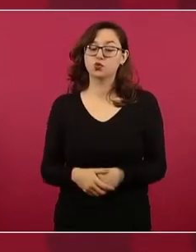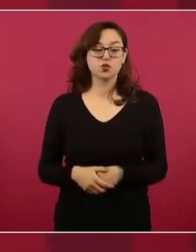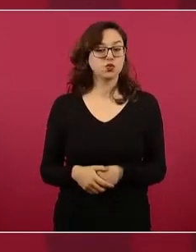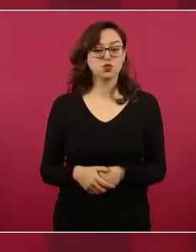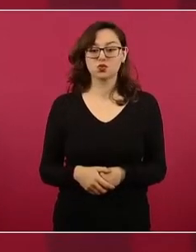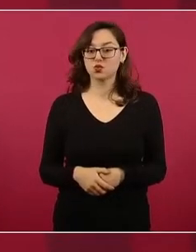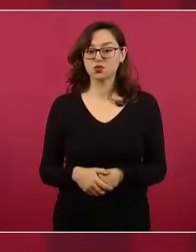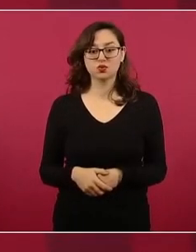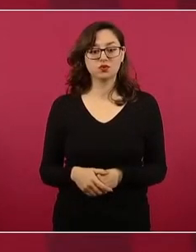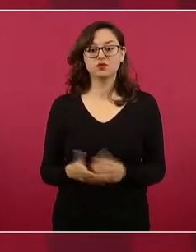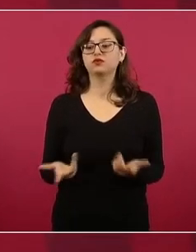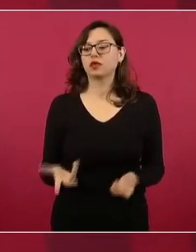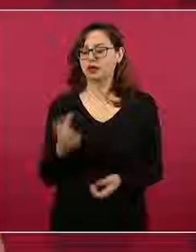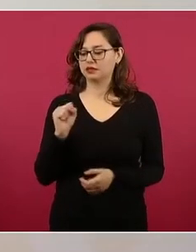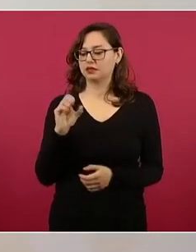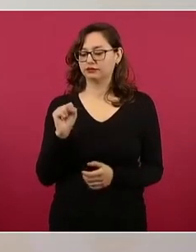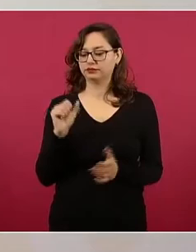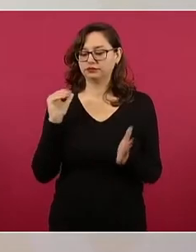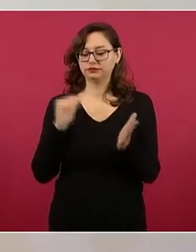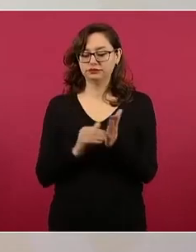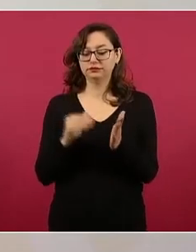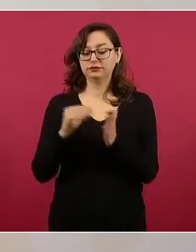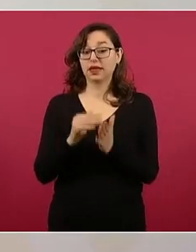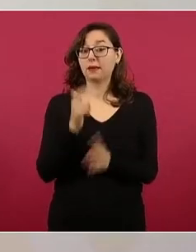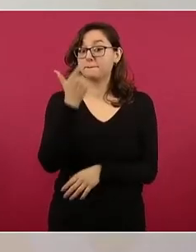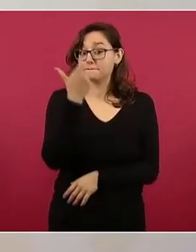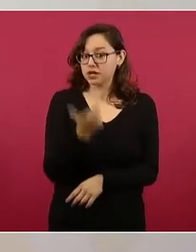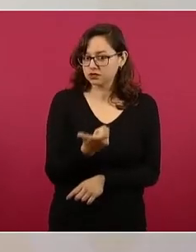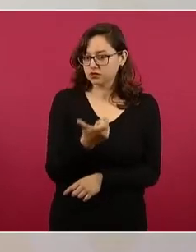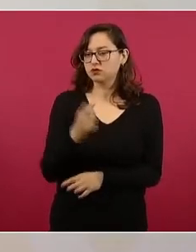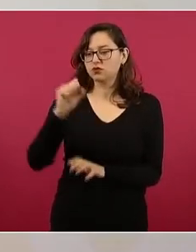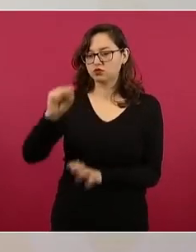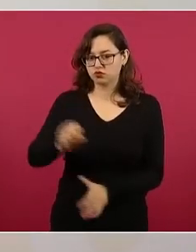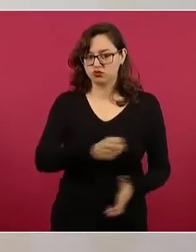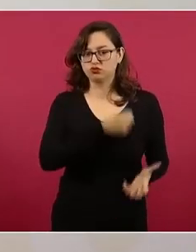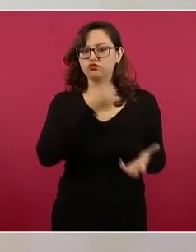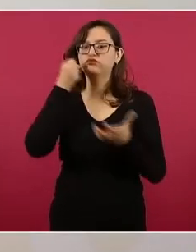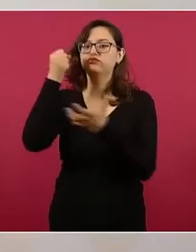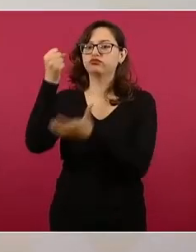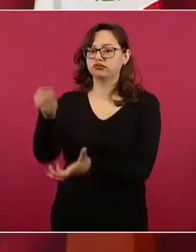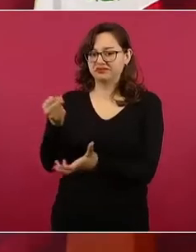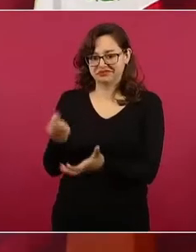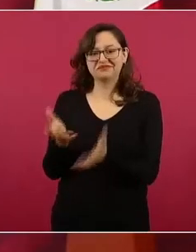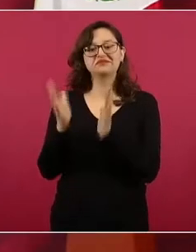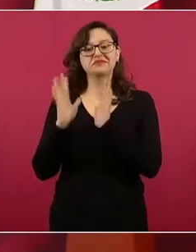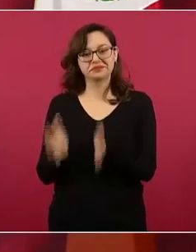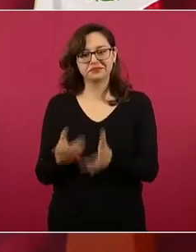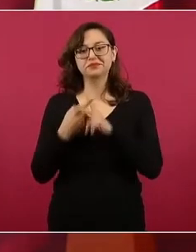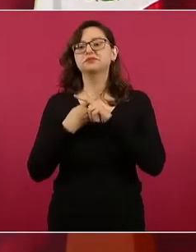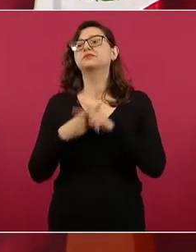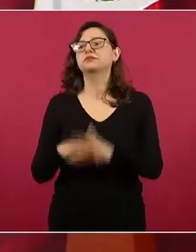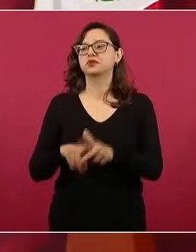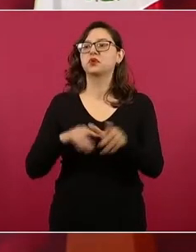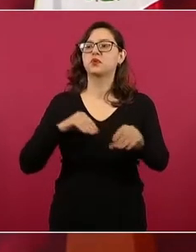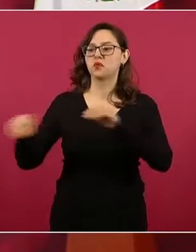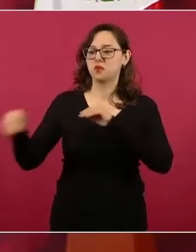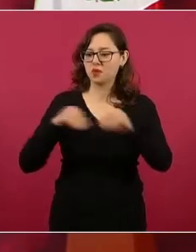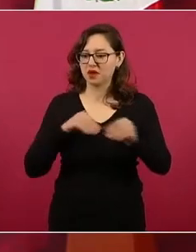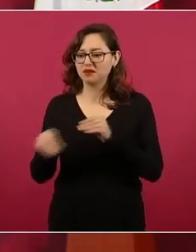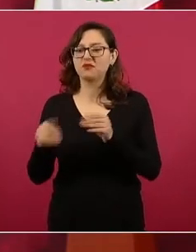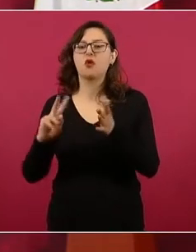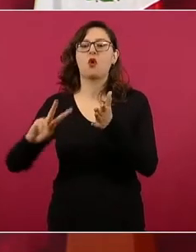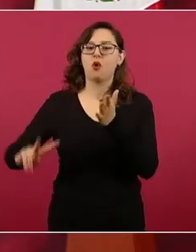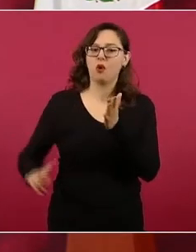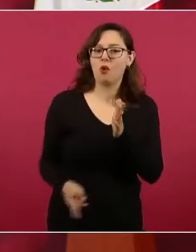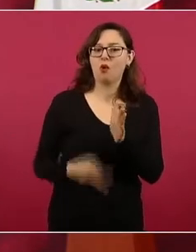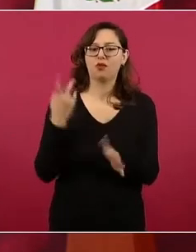invertir 60 mil millones de pesos y ya está reiniciado el trabajo de la